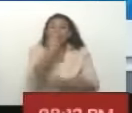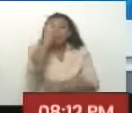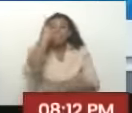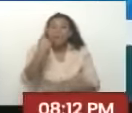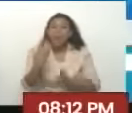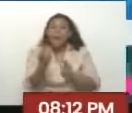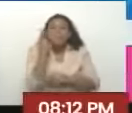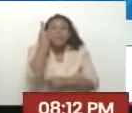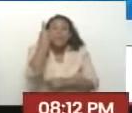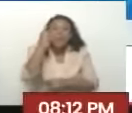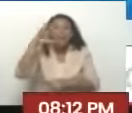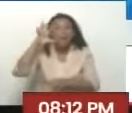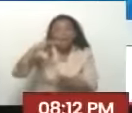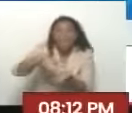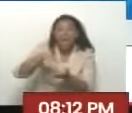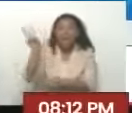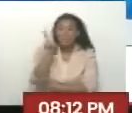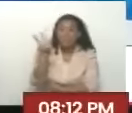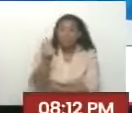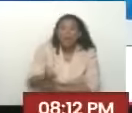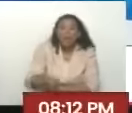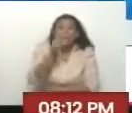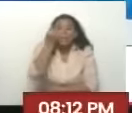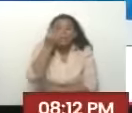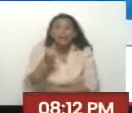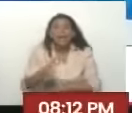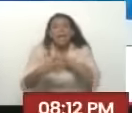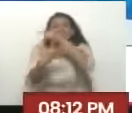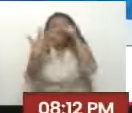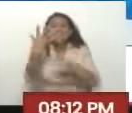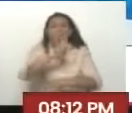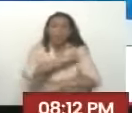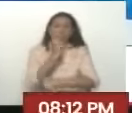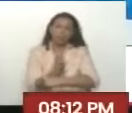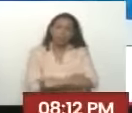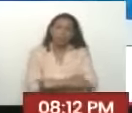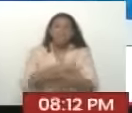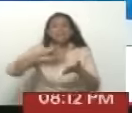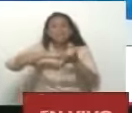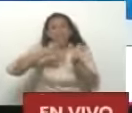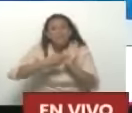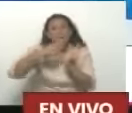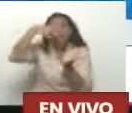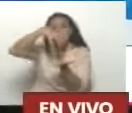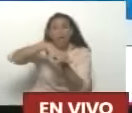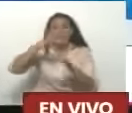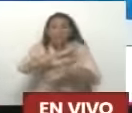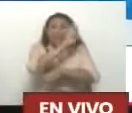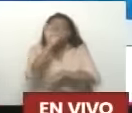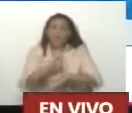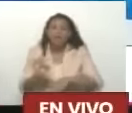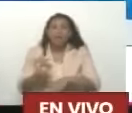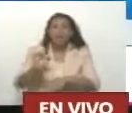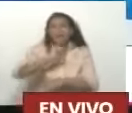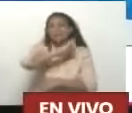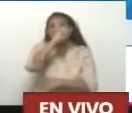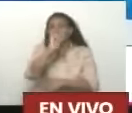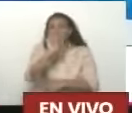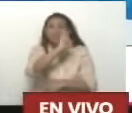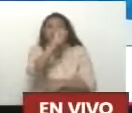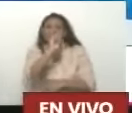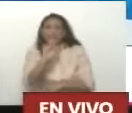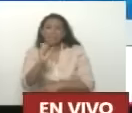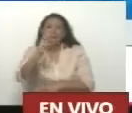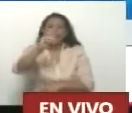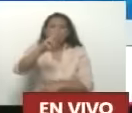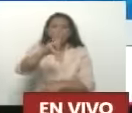propone Esto en el país Cinco poderes De lo que él llama El Estado Federal Zamorano Un poder ejecutivo